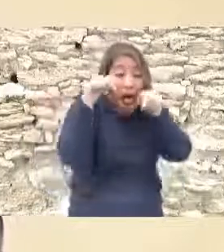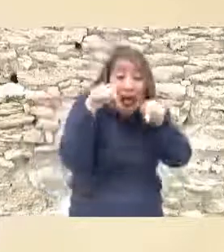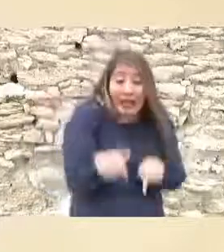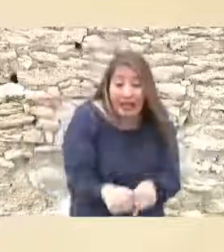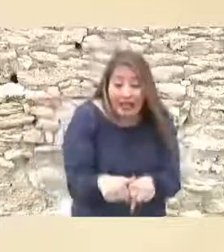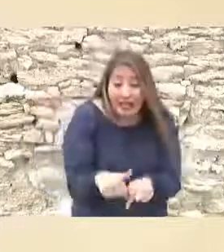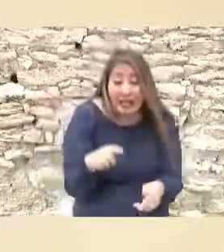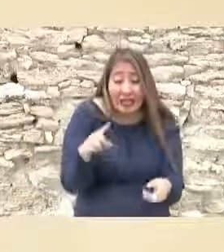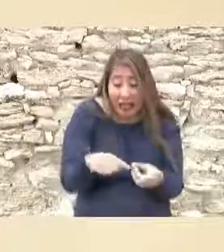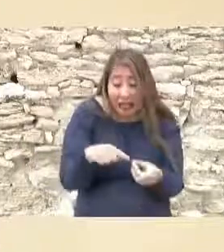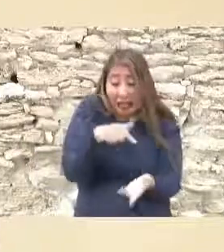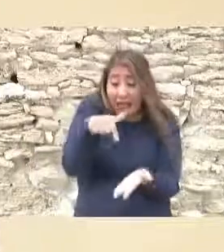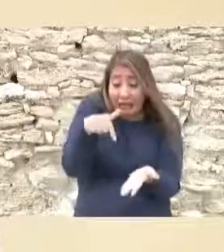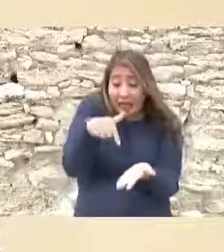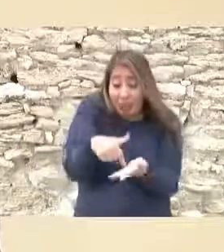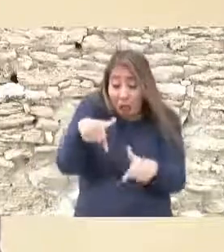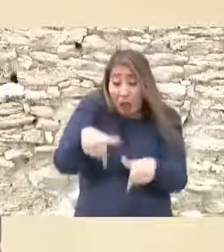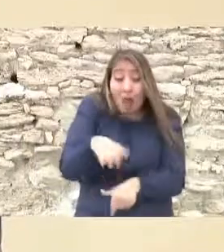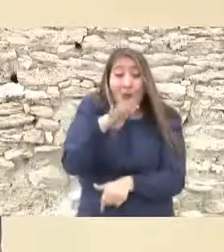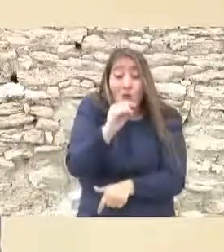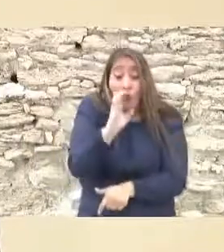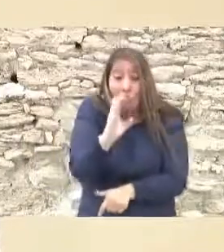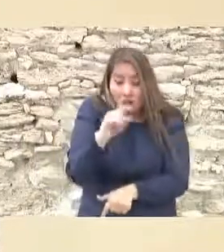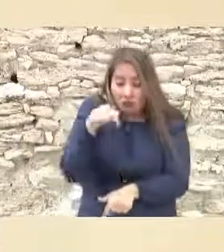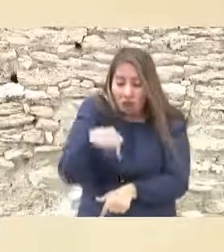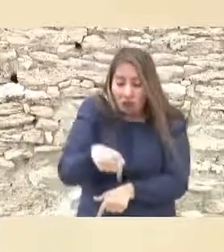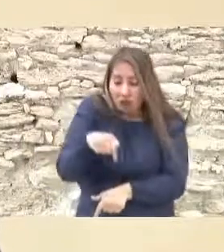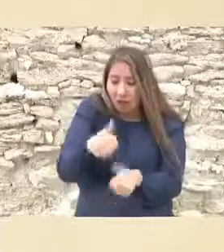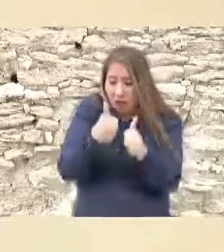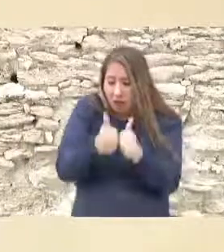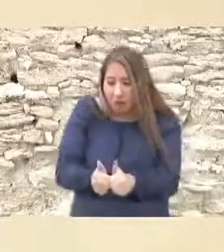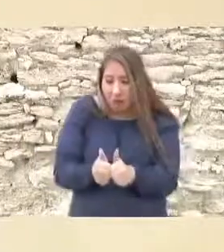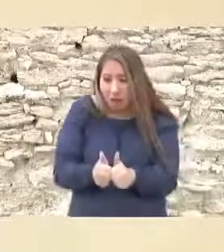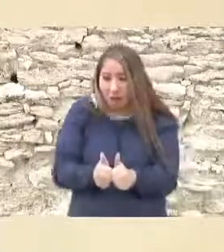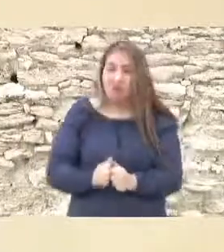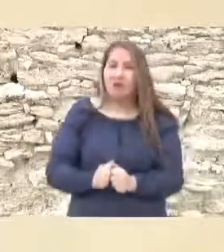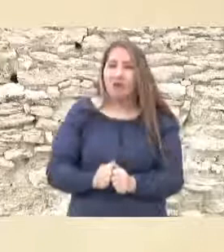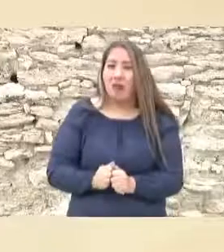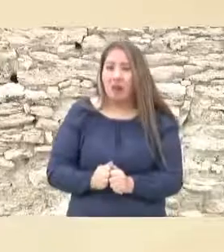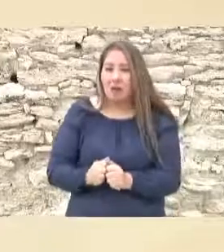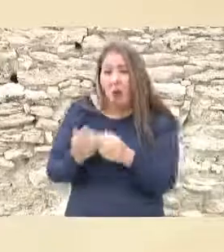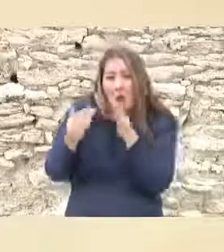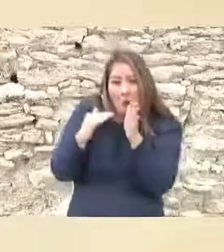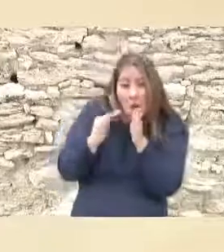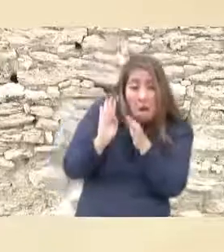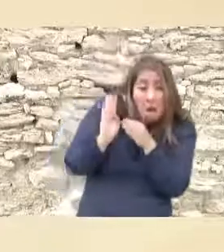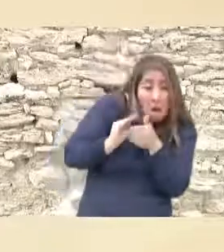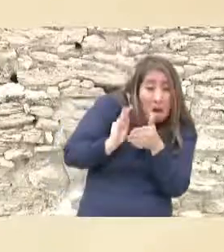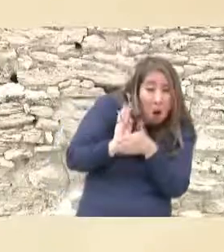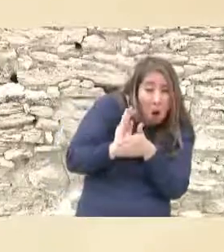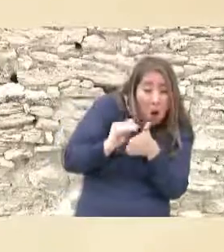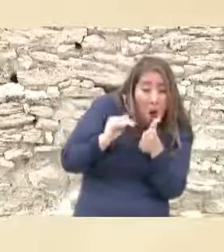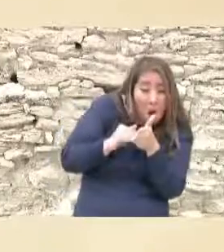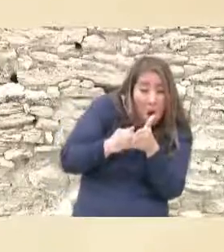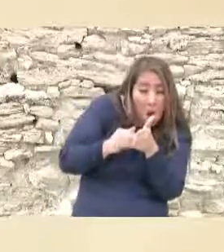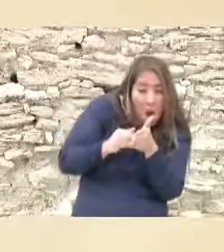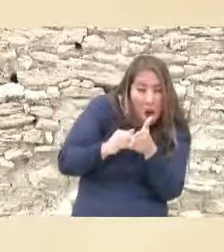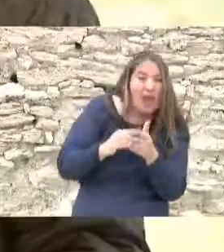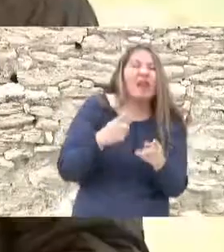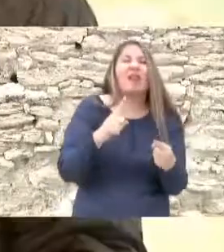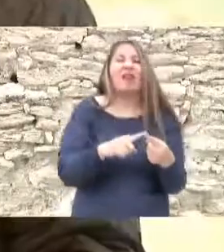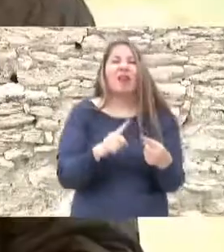y este se protege lo protege